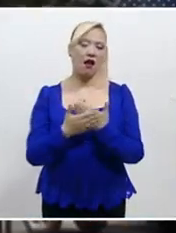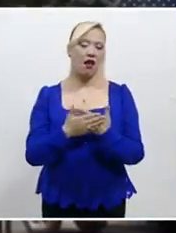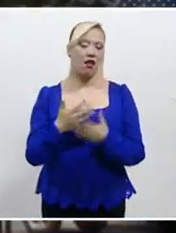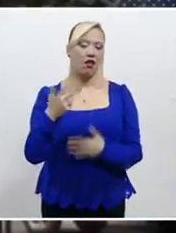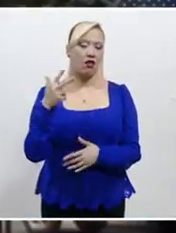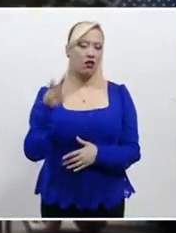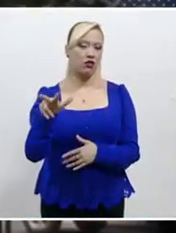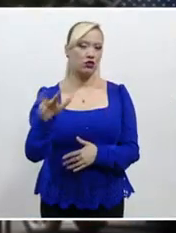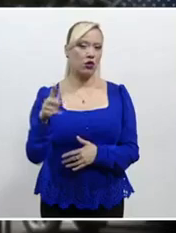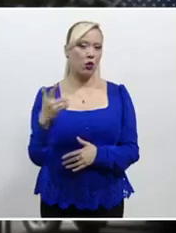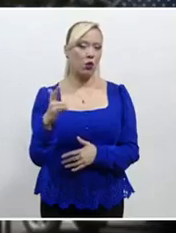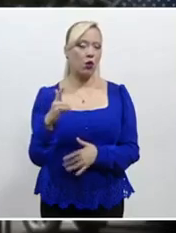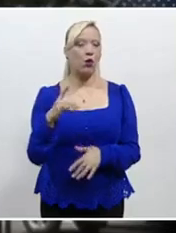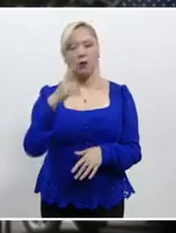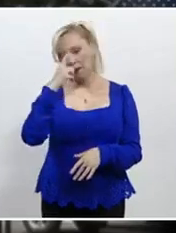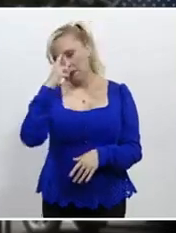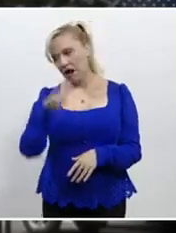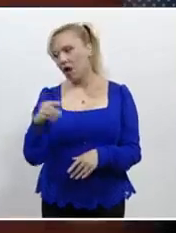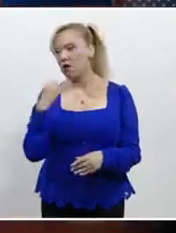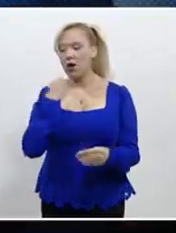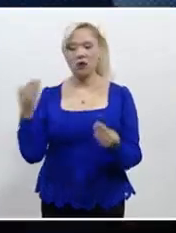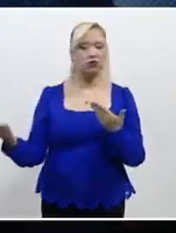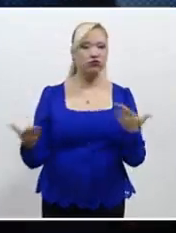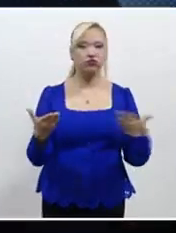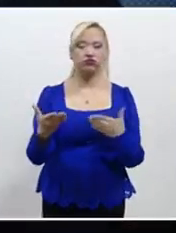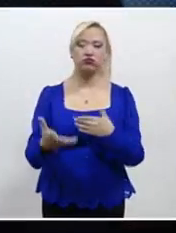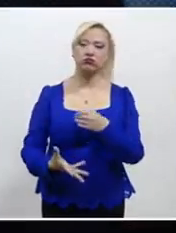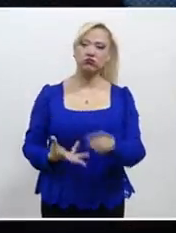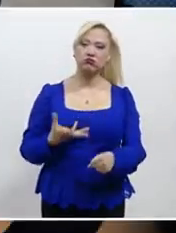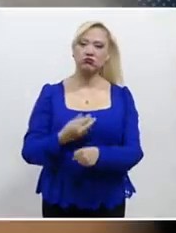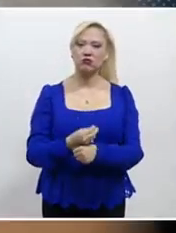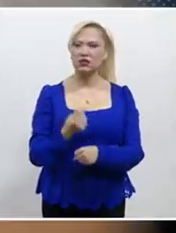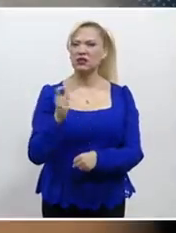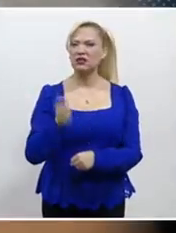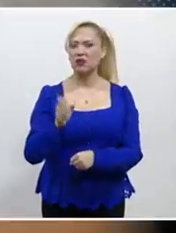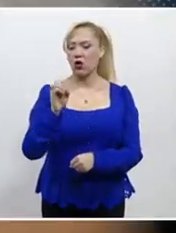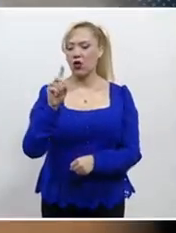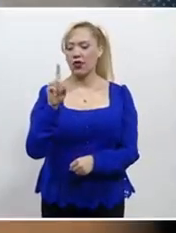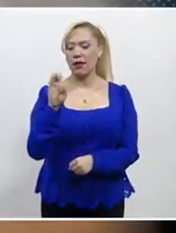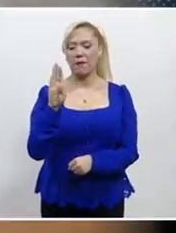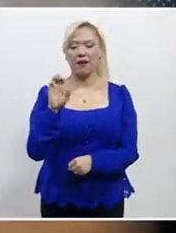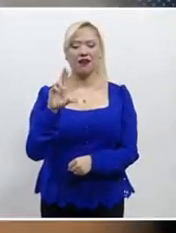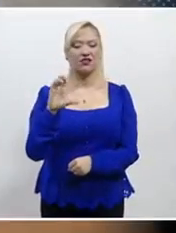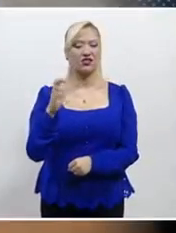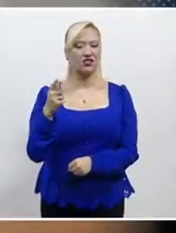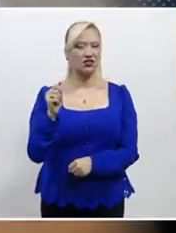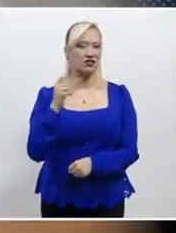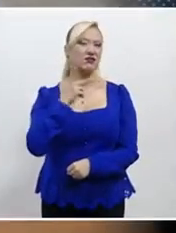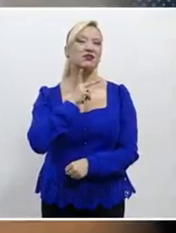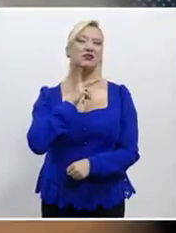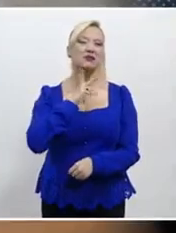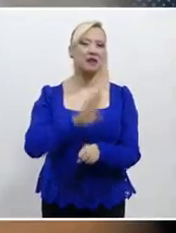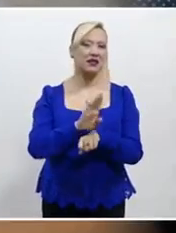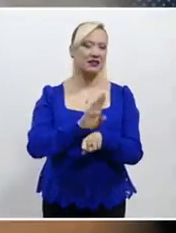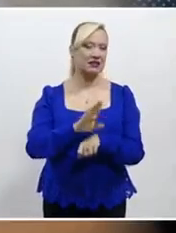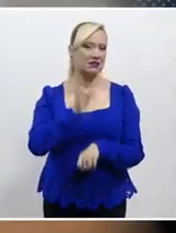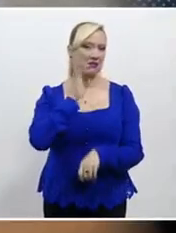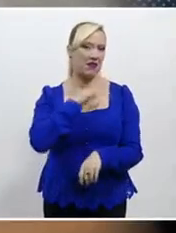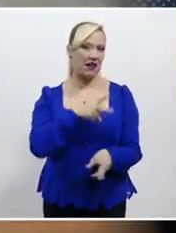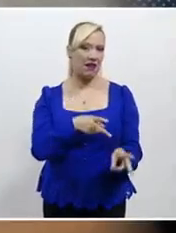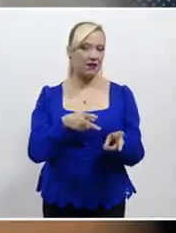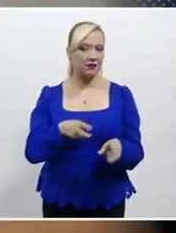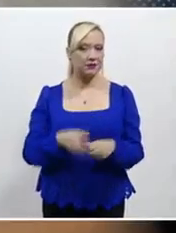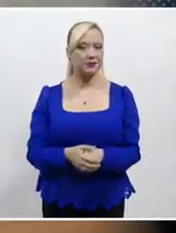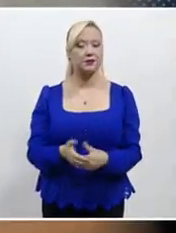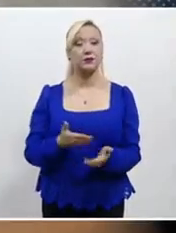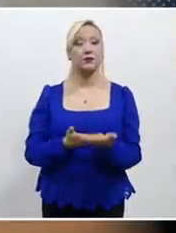punto de materializar un acuerdo reparatorio en el caso Odebrecht. La consejera presidenta del INE Guadalupe Tadei pidió a las distintas